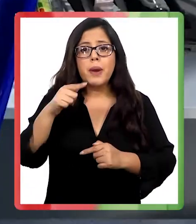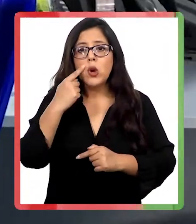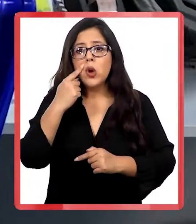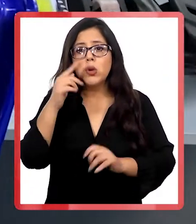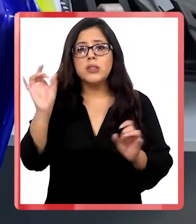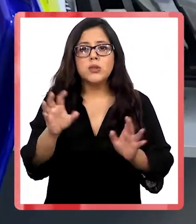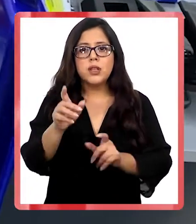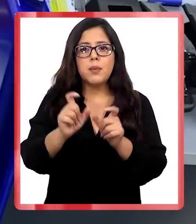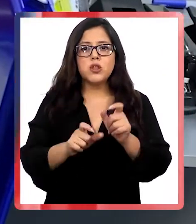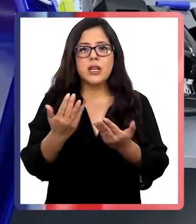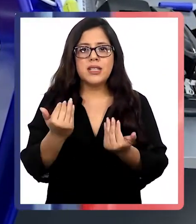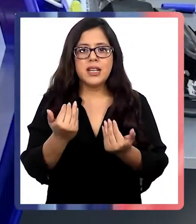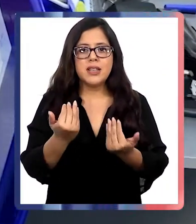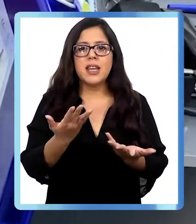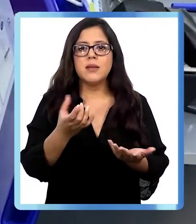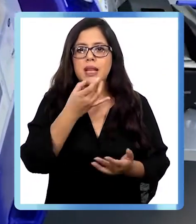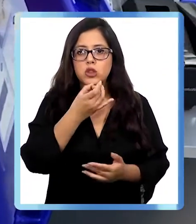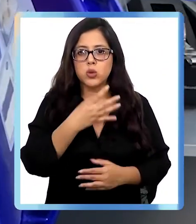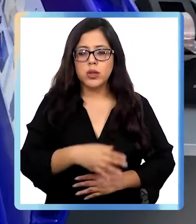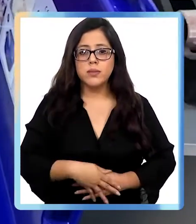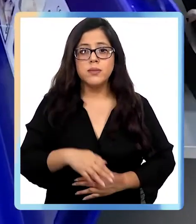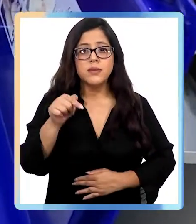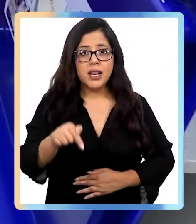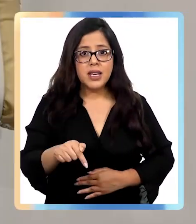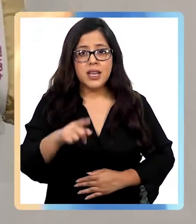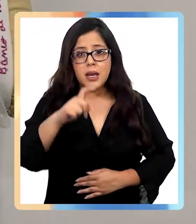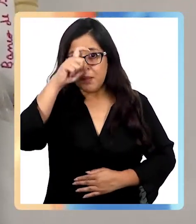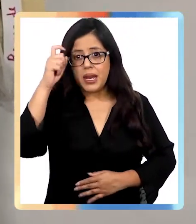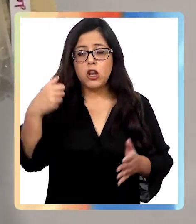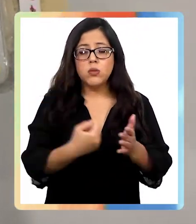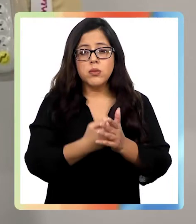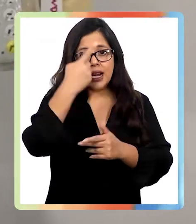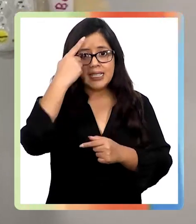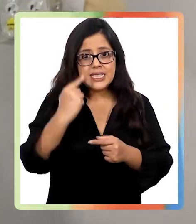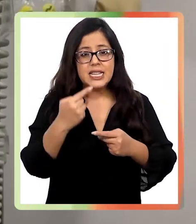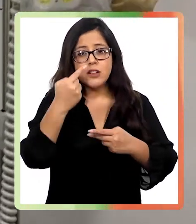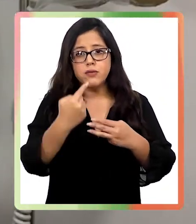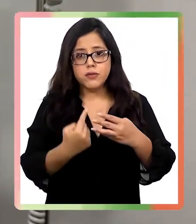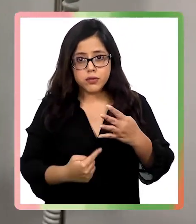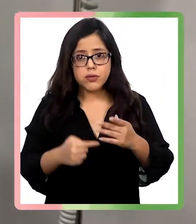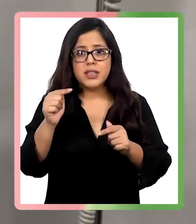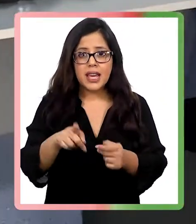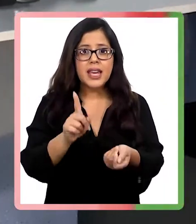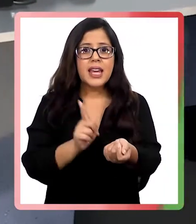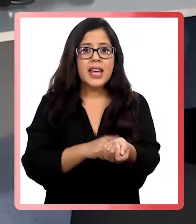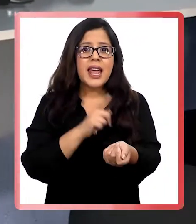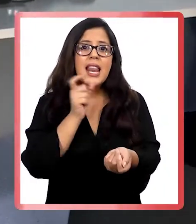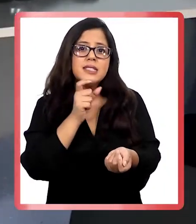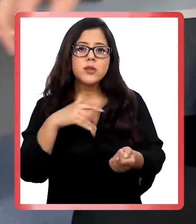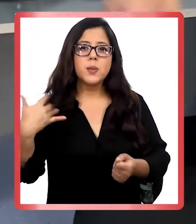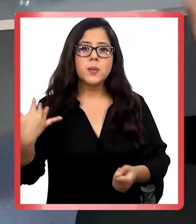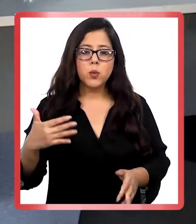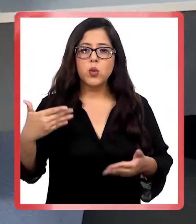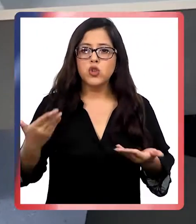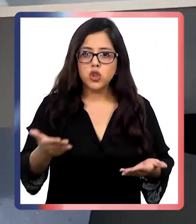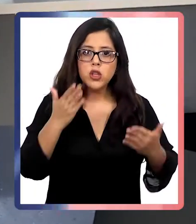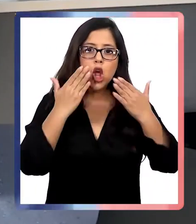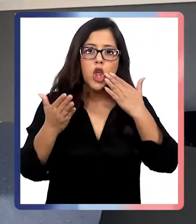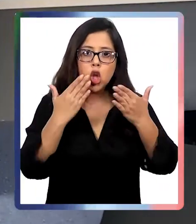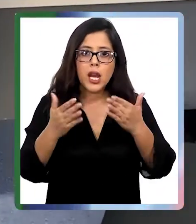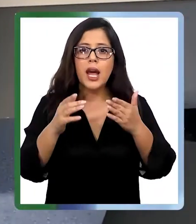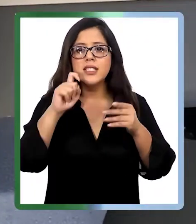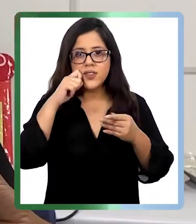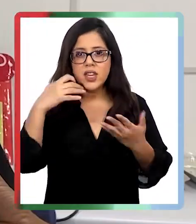insulina. En verano hay accidentes e innumerables eventos en el que la sangre es esencial, por lo que donar sangre es